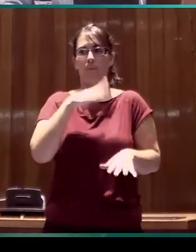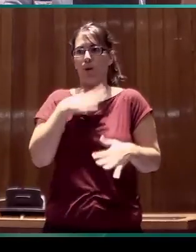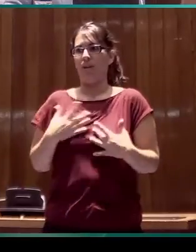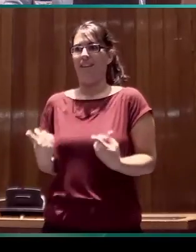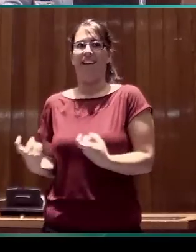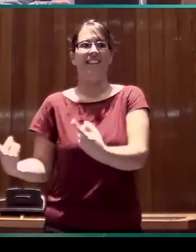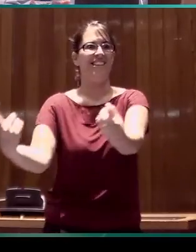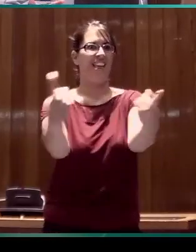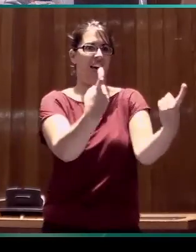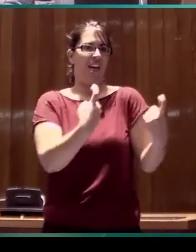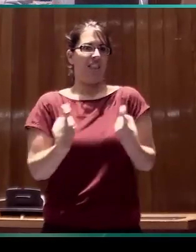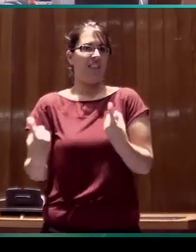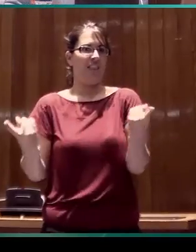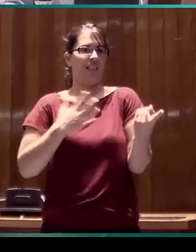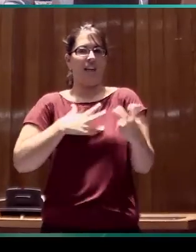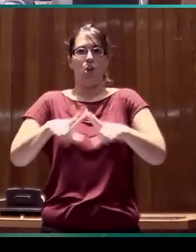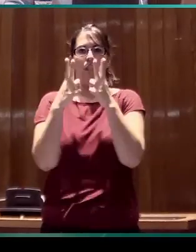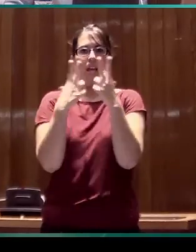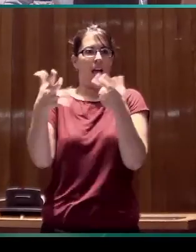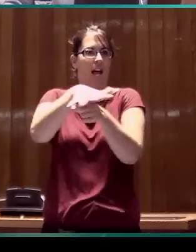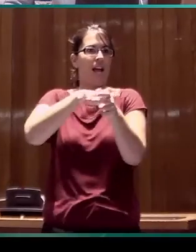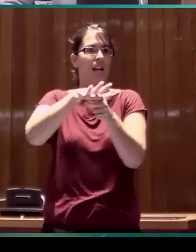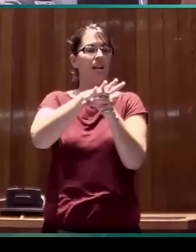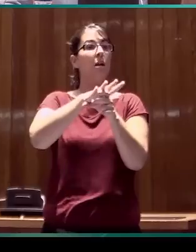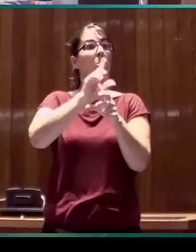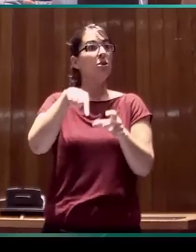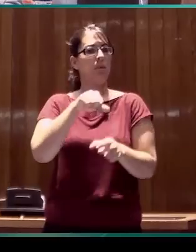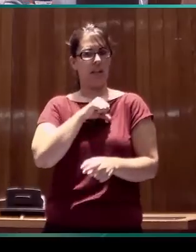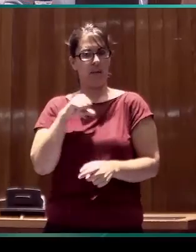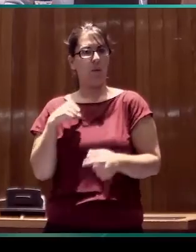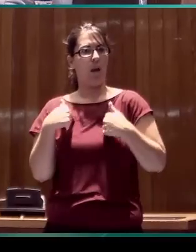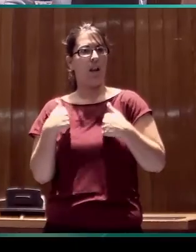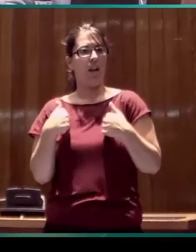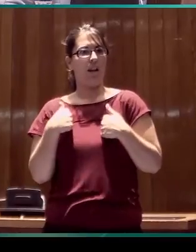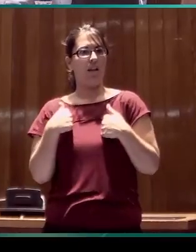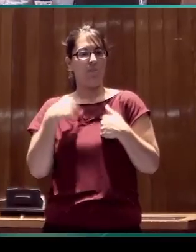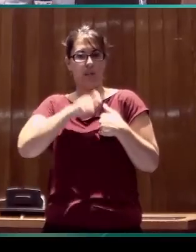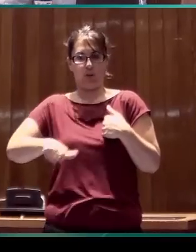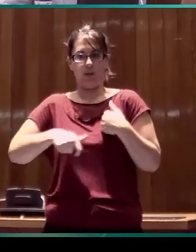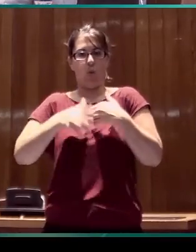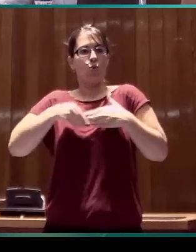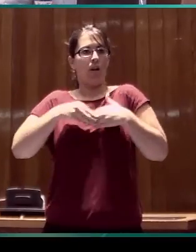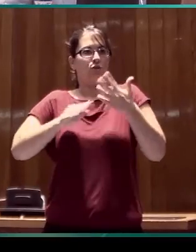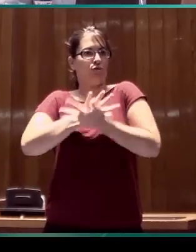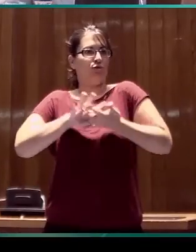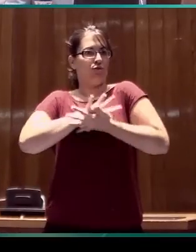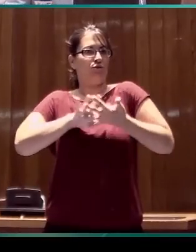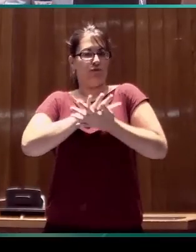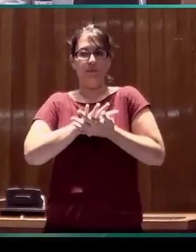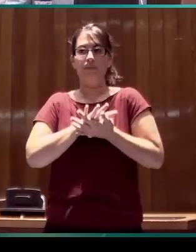desde el punto de vista social, pero también individual, de la comunidad de personas sordas usuarias de la lengua de signos.